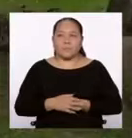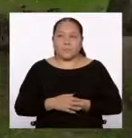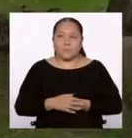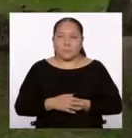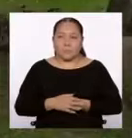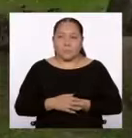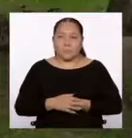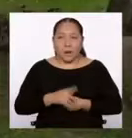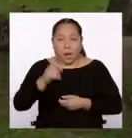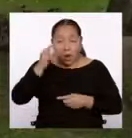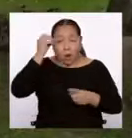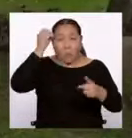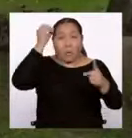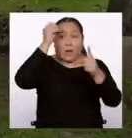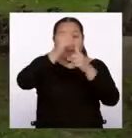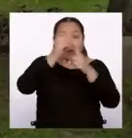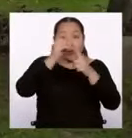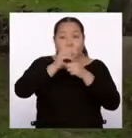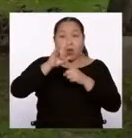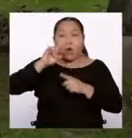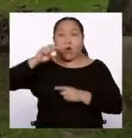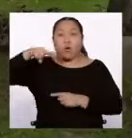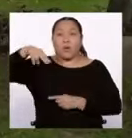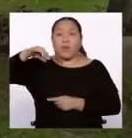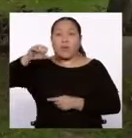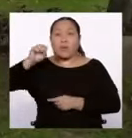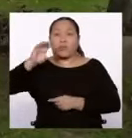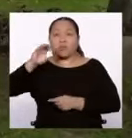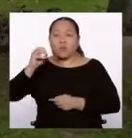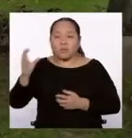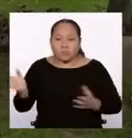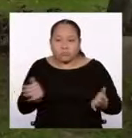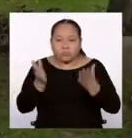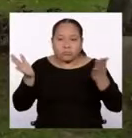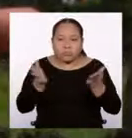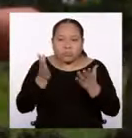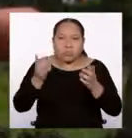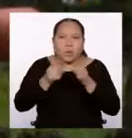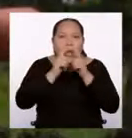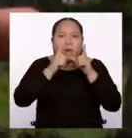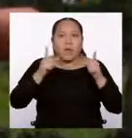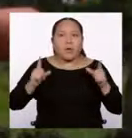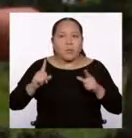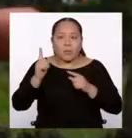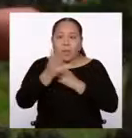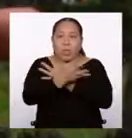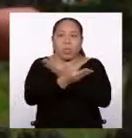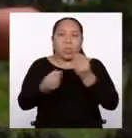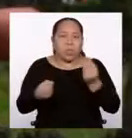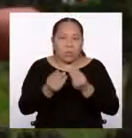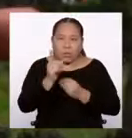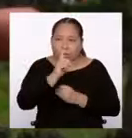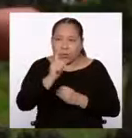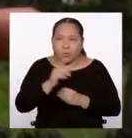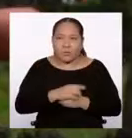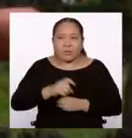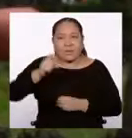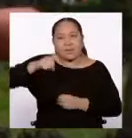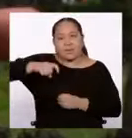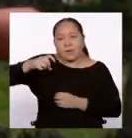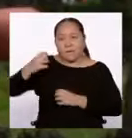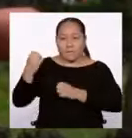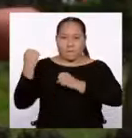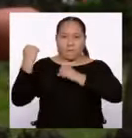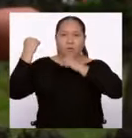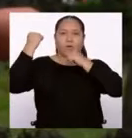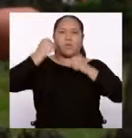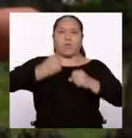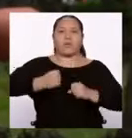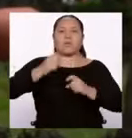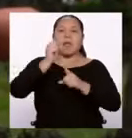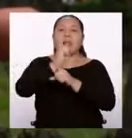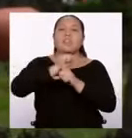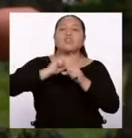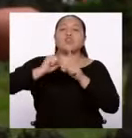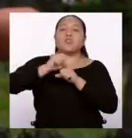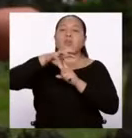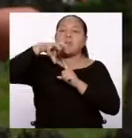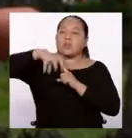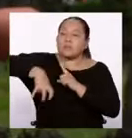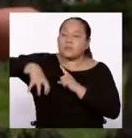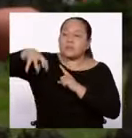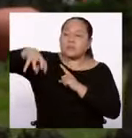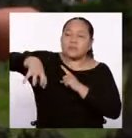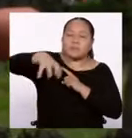El objetivo de la UNESCO es revitalizar las lenguas para que no se mueran. Lo que necesitamos es fortalecer a las sociedades